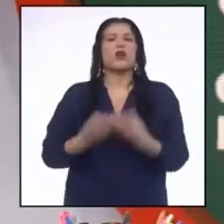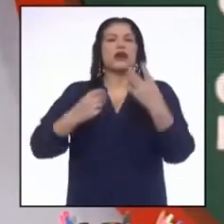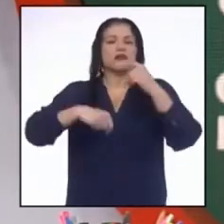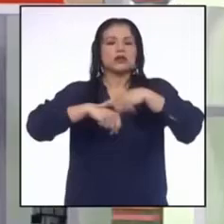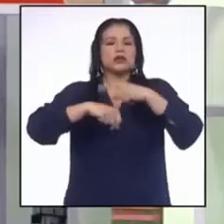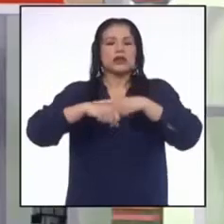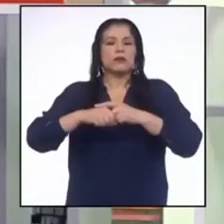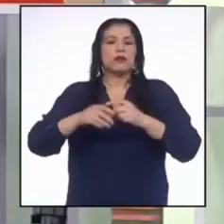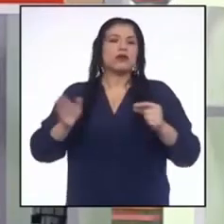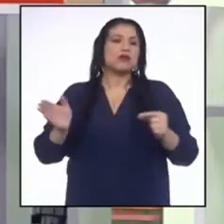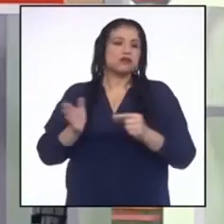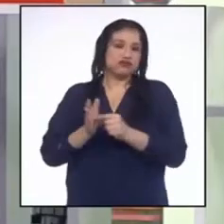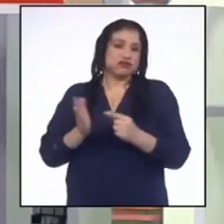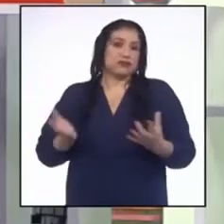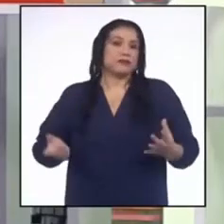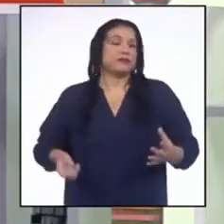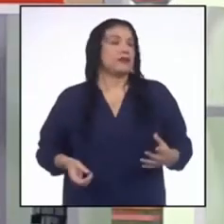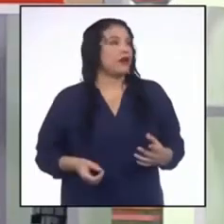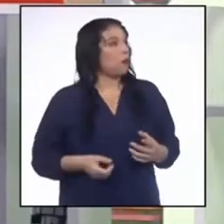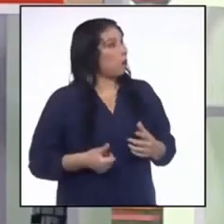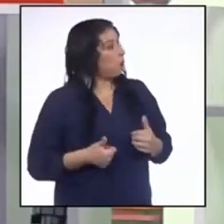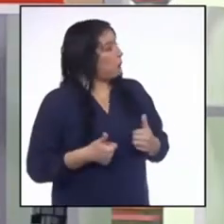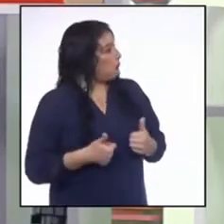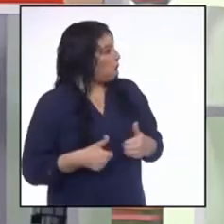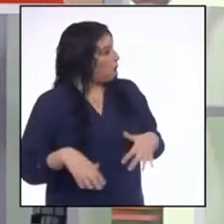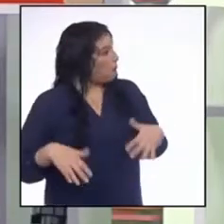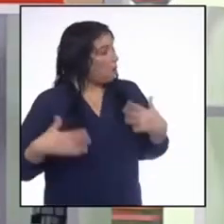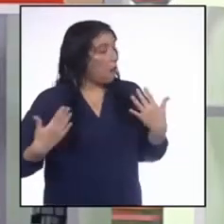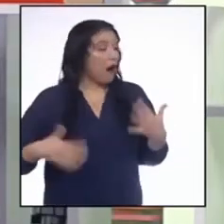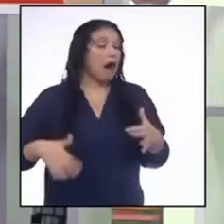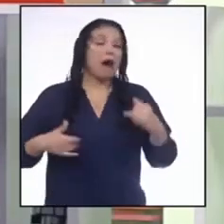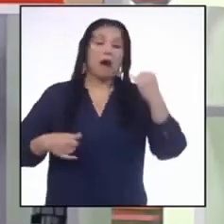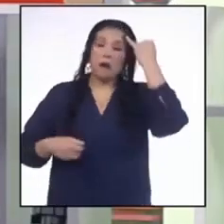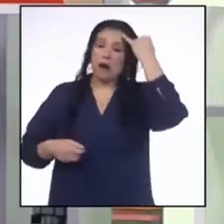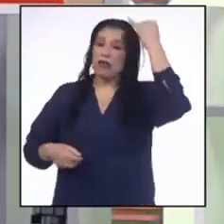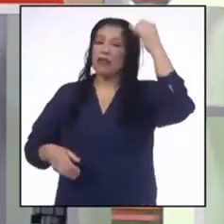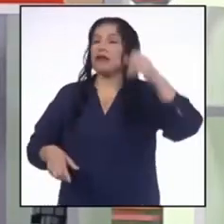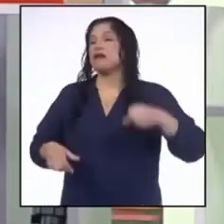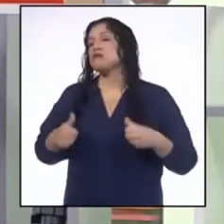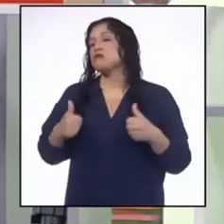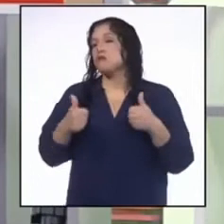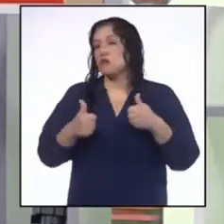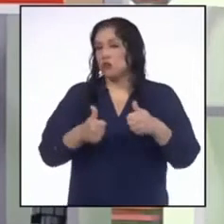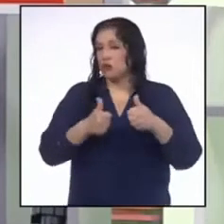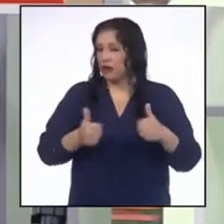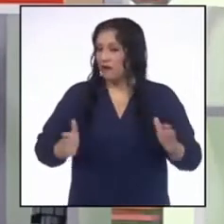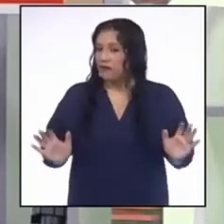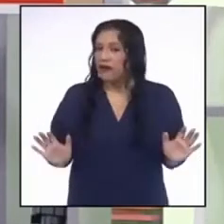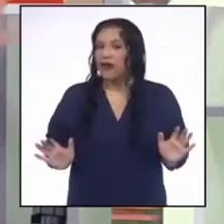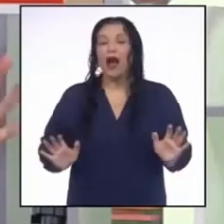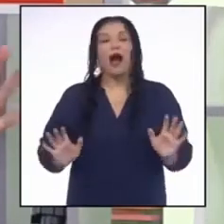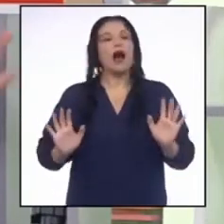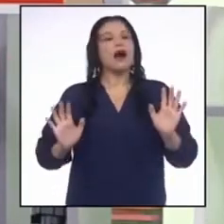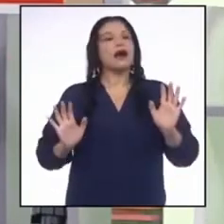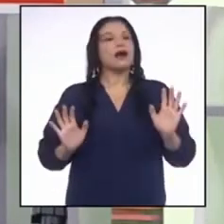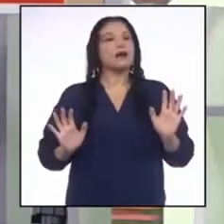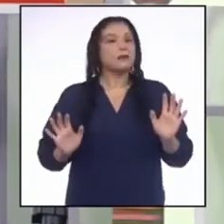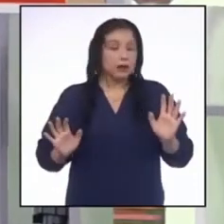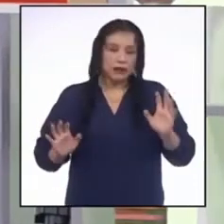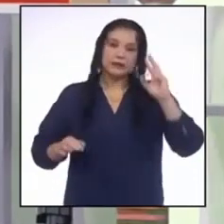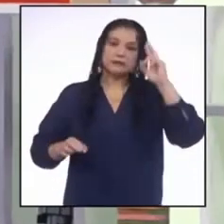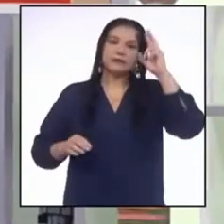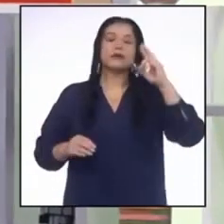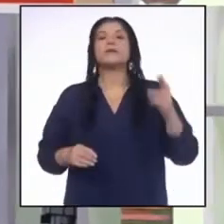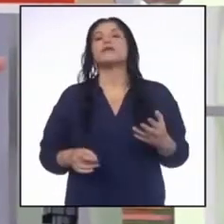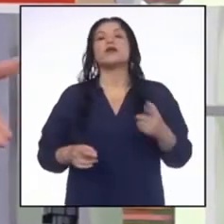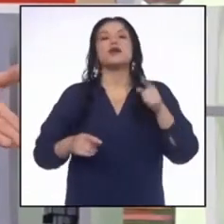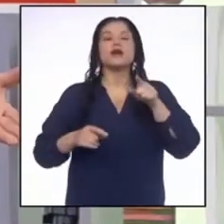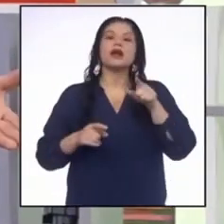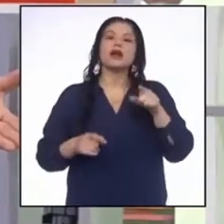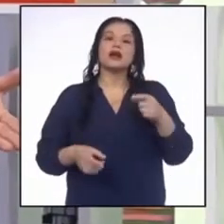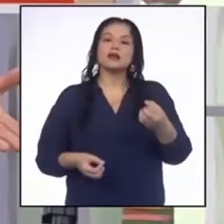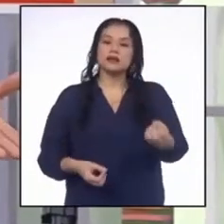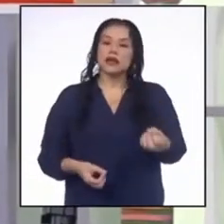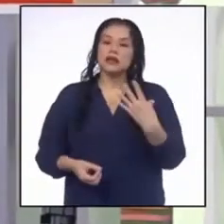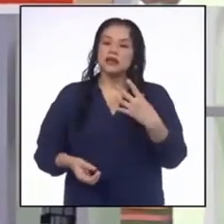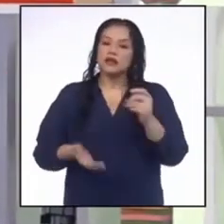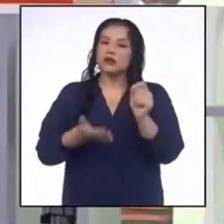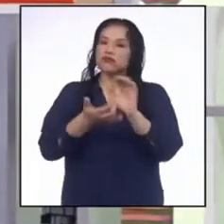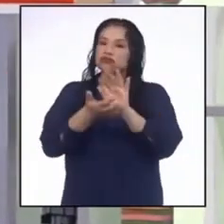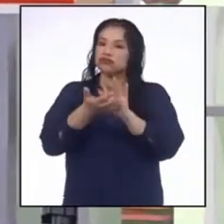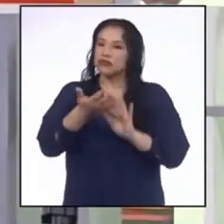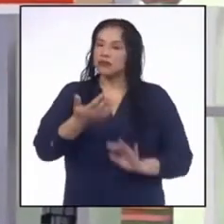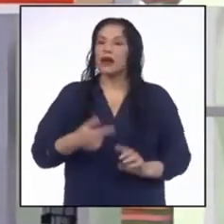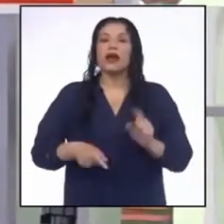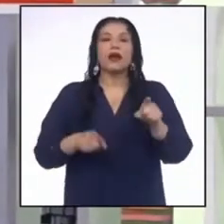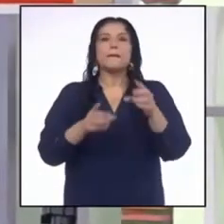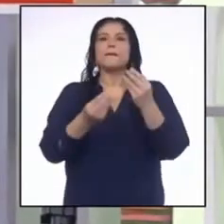conectados. ¡Ah, su buena idea, Junior! Bueno, precisamente lo que Guillermo y muchas familias